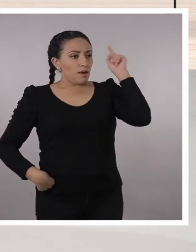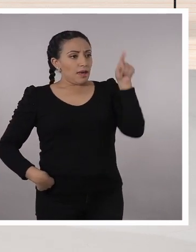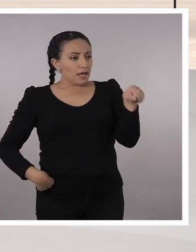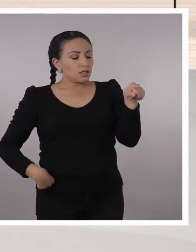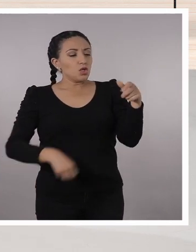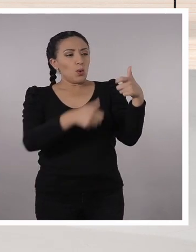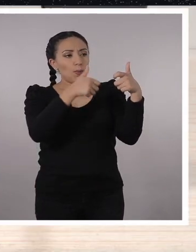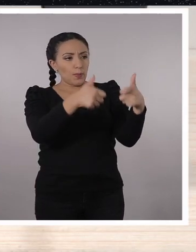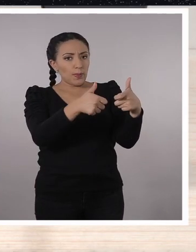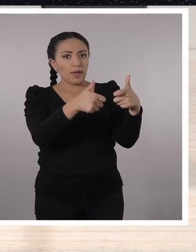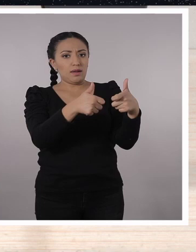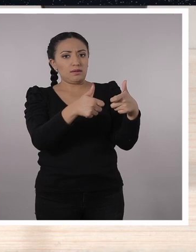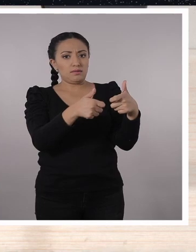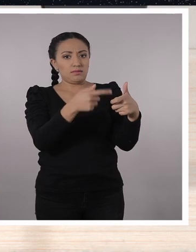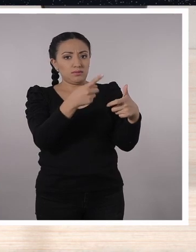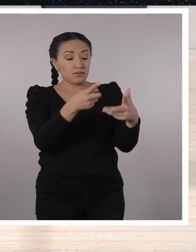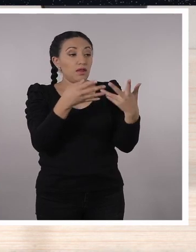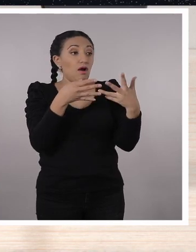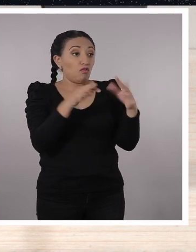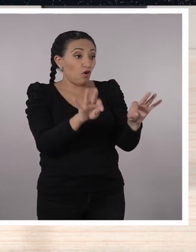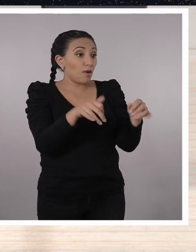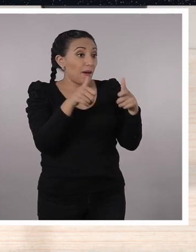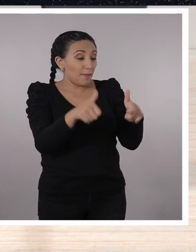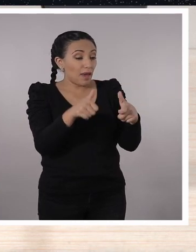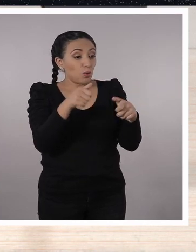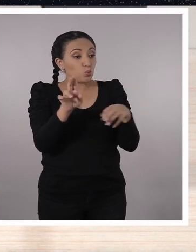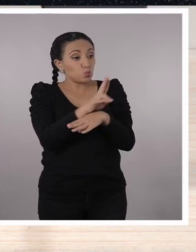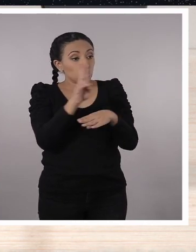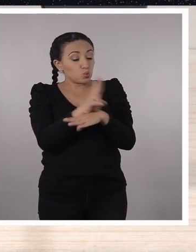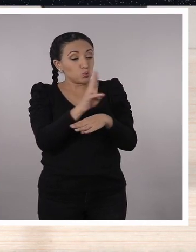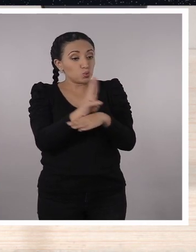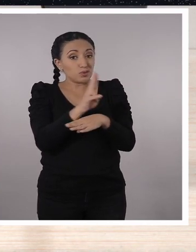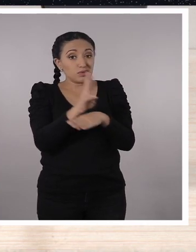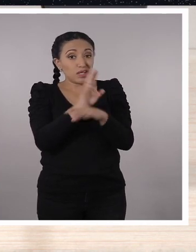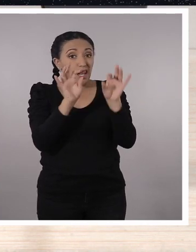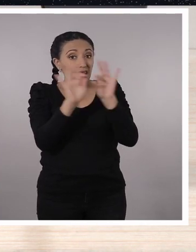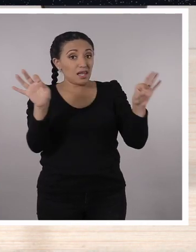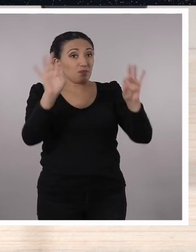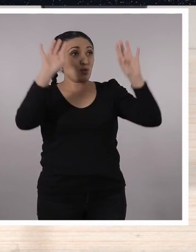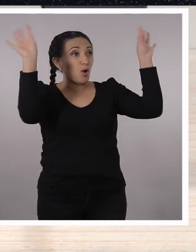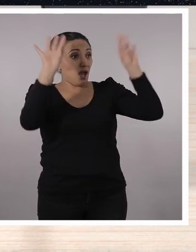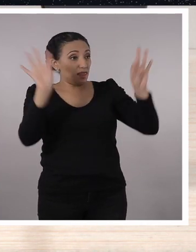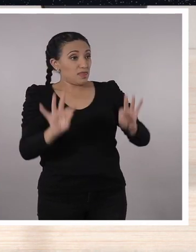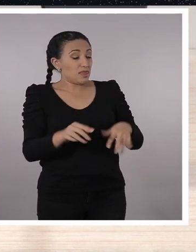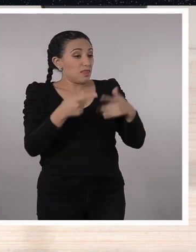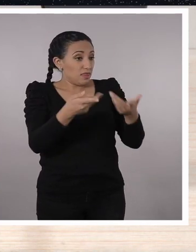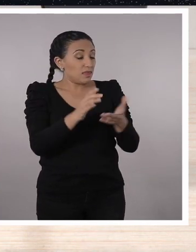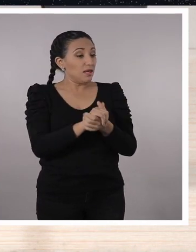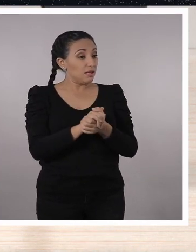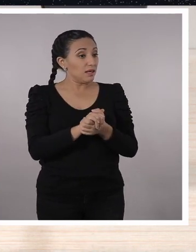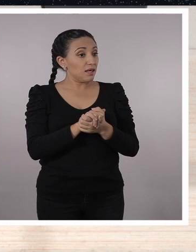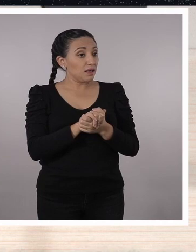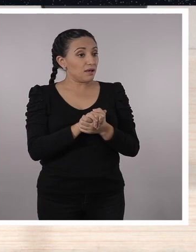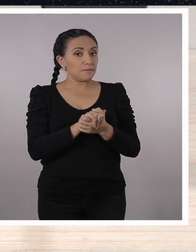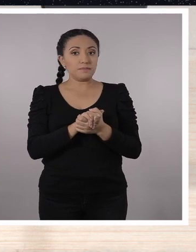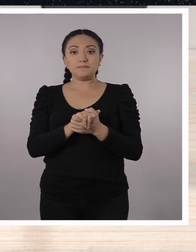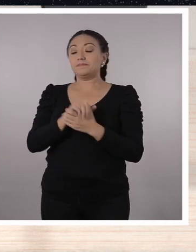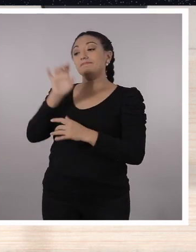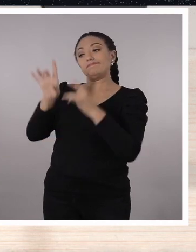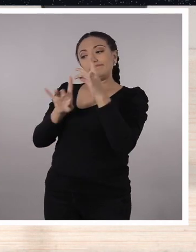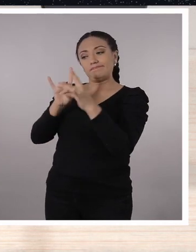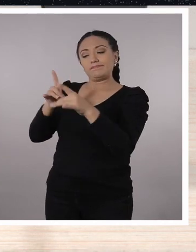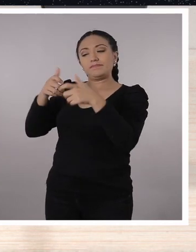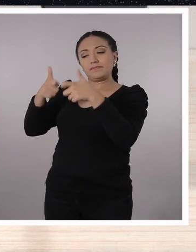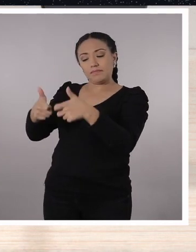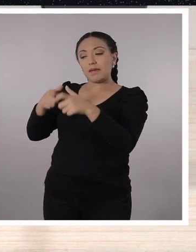parece que es una forma formidable de utilizar energías limpias para poder generar energía.